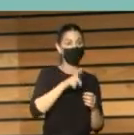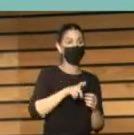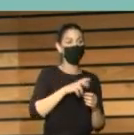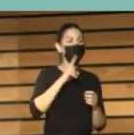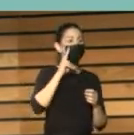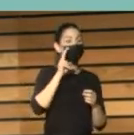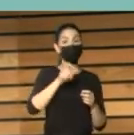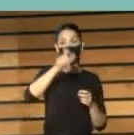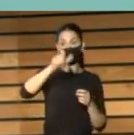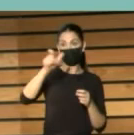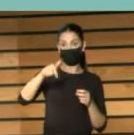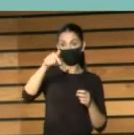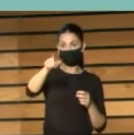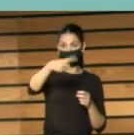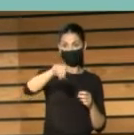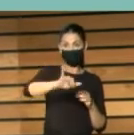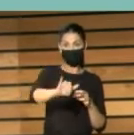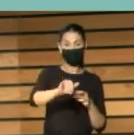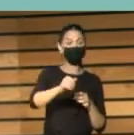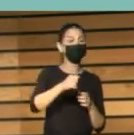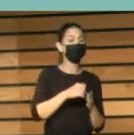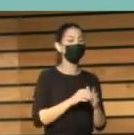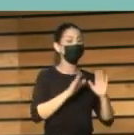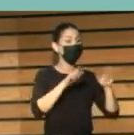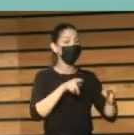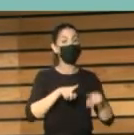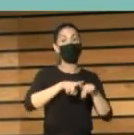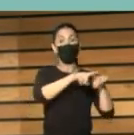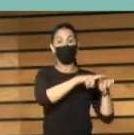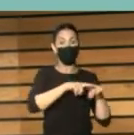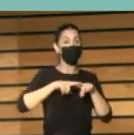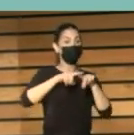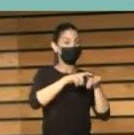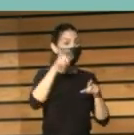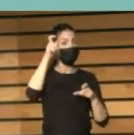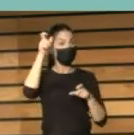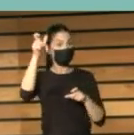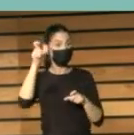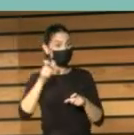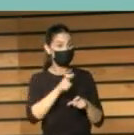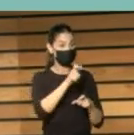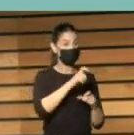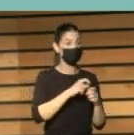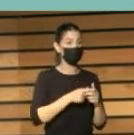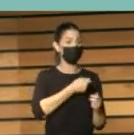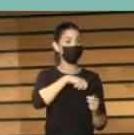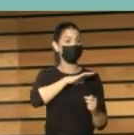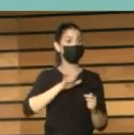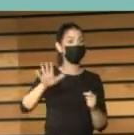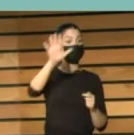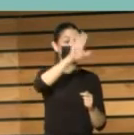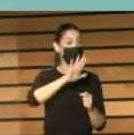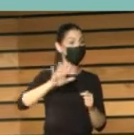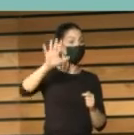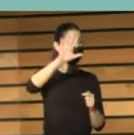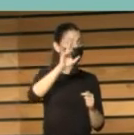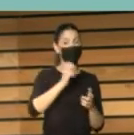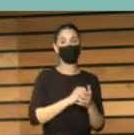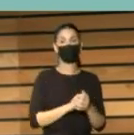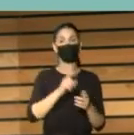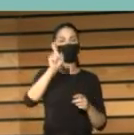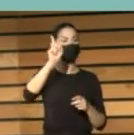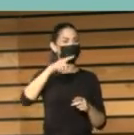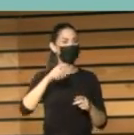también puedan disfrutar y compartir con los colegas de otros municipios y de otras geografías los resultados de este